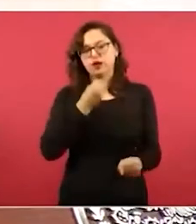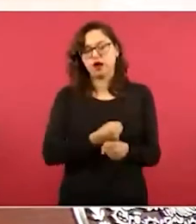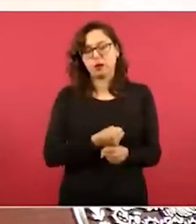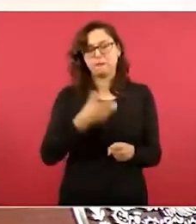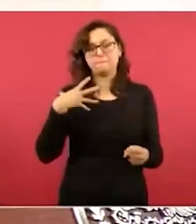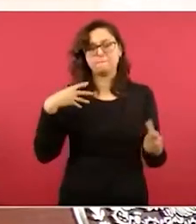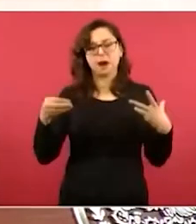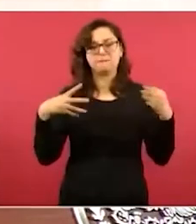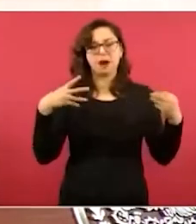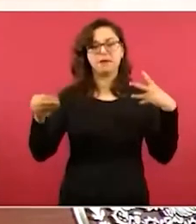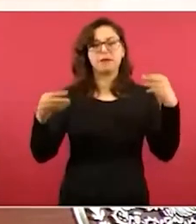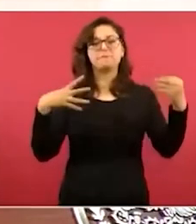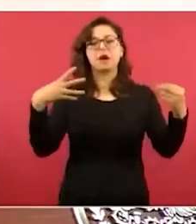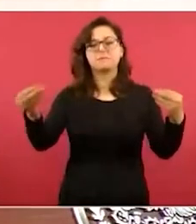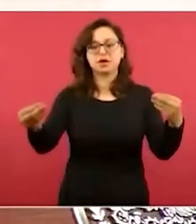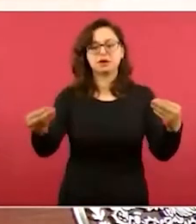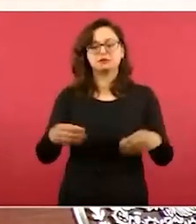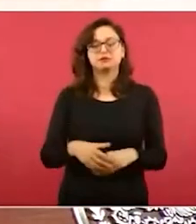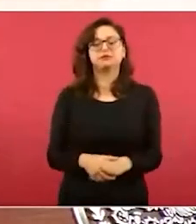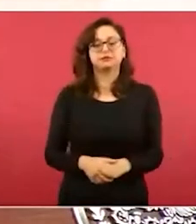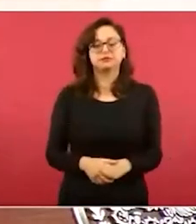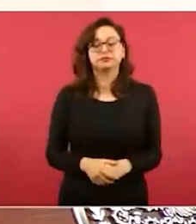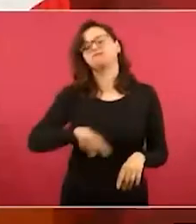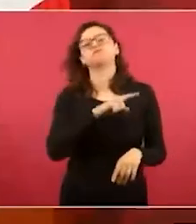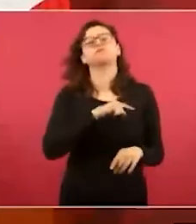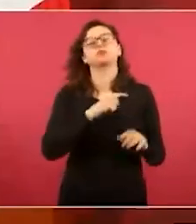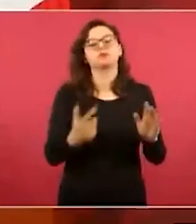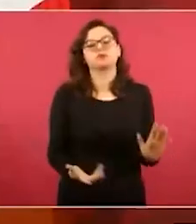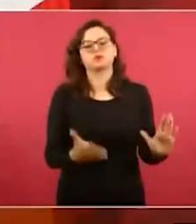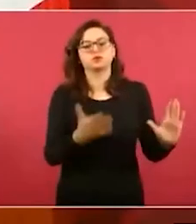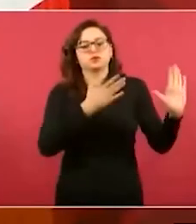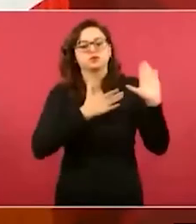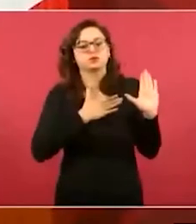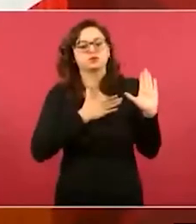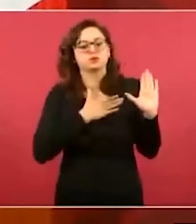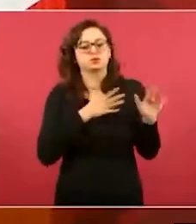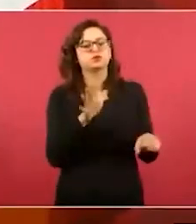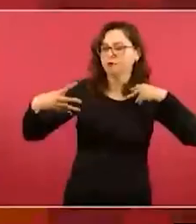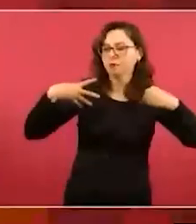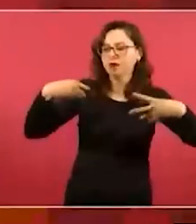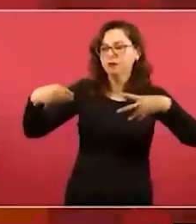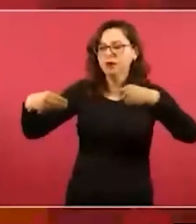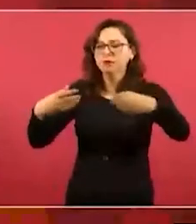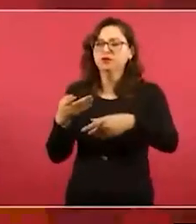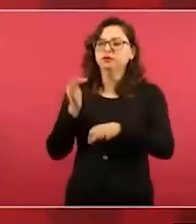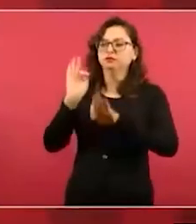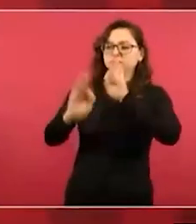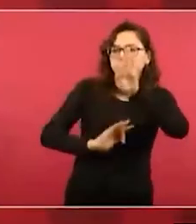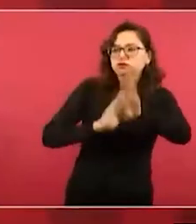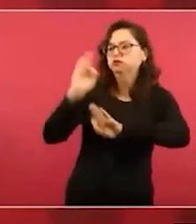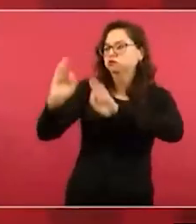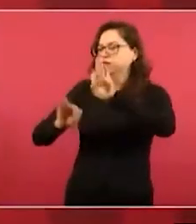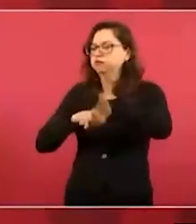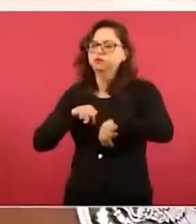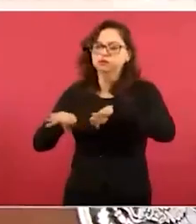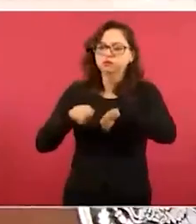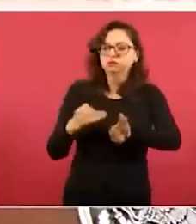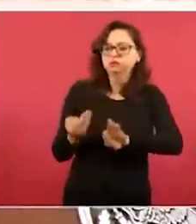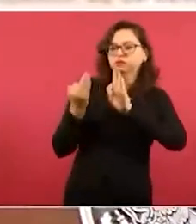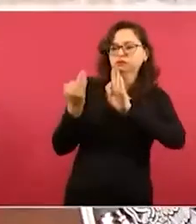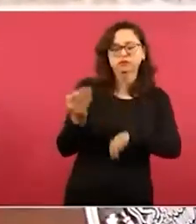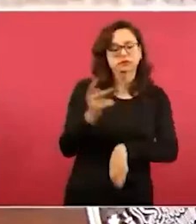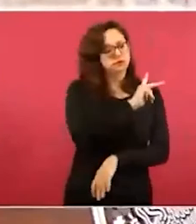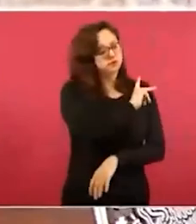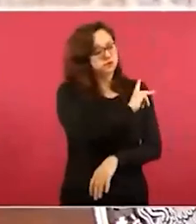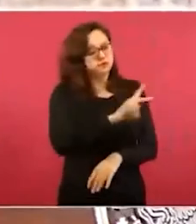vamos a cumplir El compromiso Con ellos Todos los que Estuvieron La pandemia Todos Van a tener